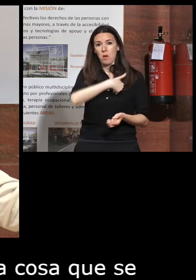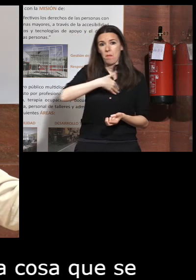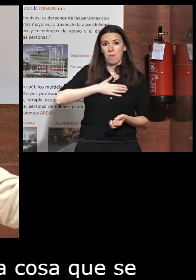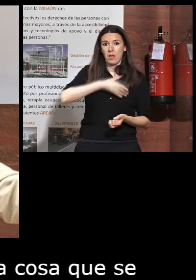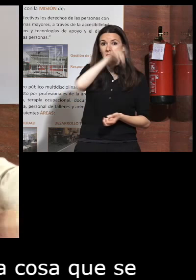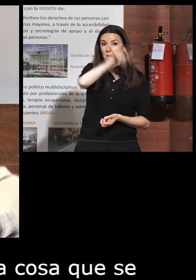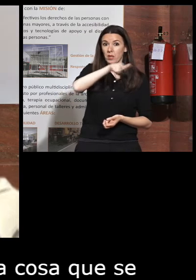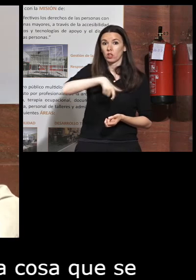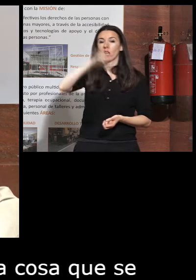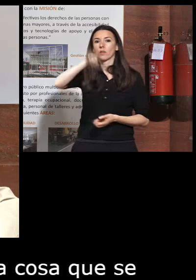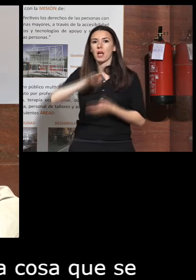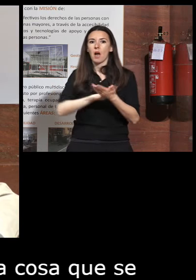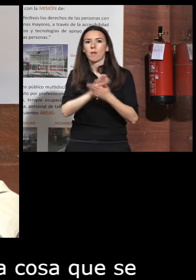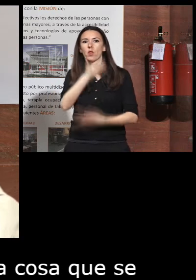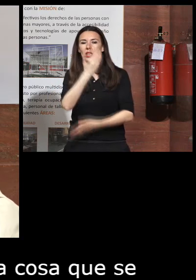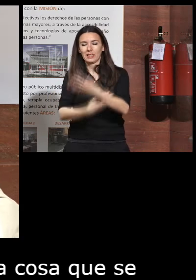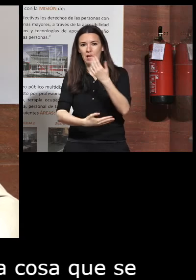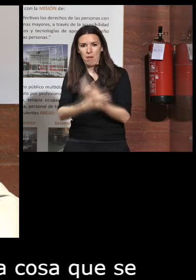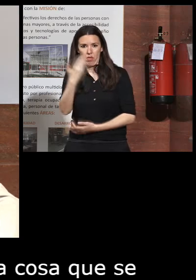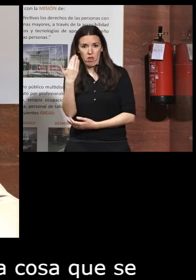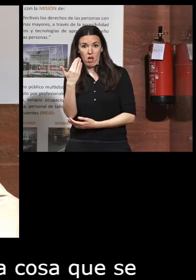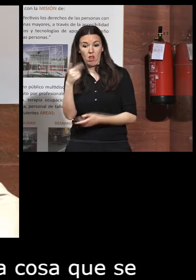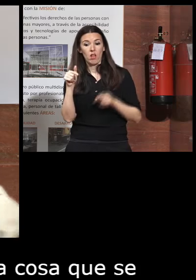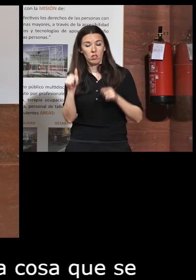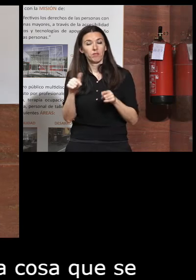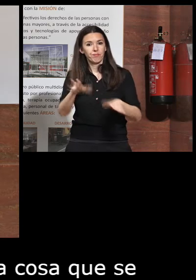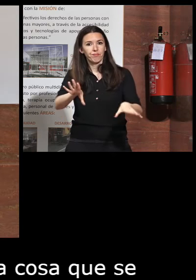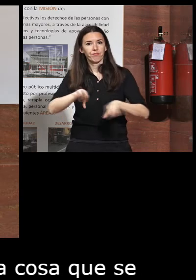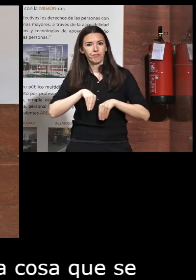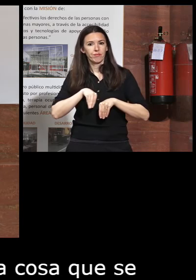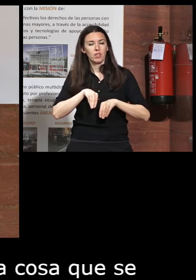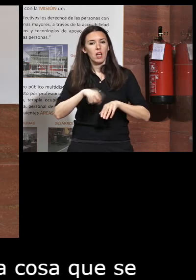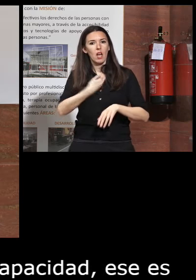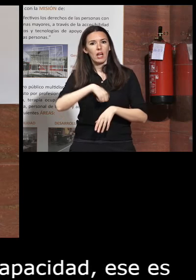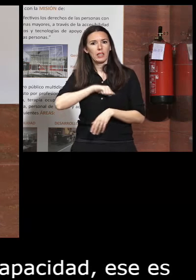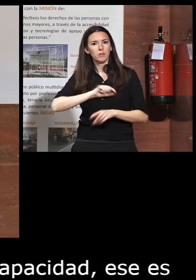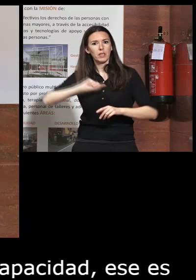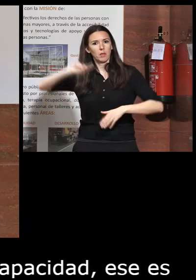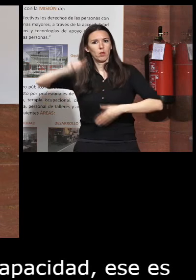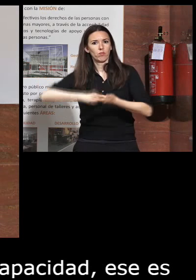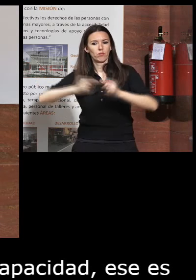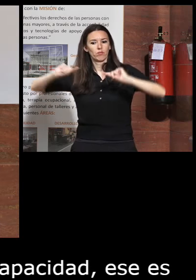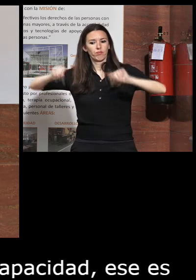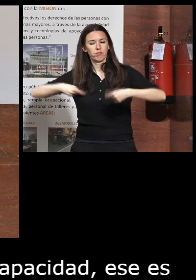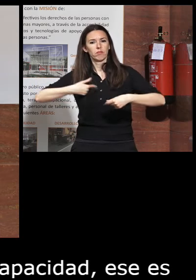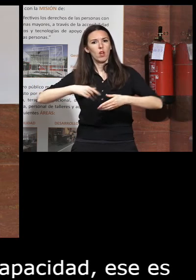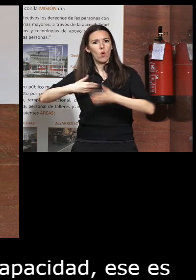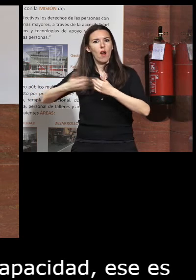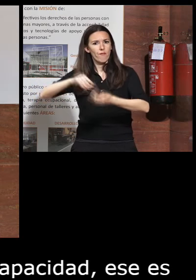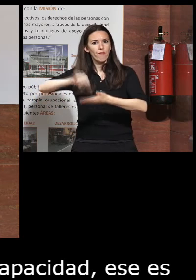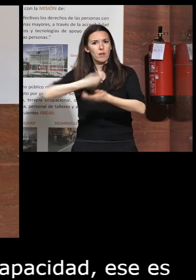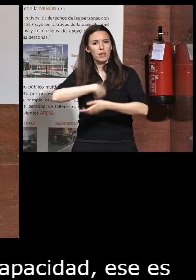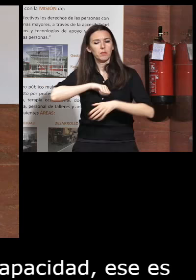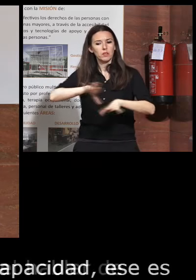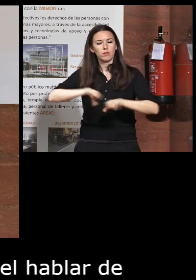personas y por otro lado hablar de discapacidad y así lo asumió España como firmante de esa convención una convención que